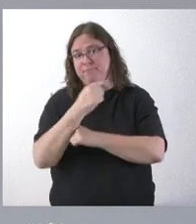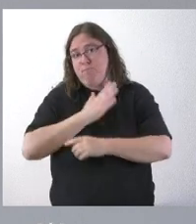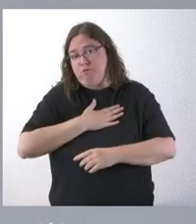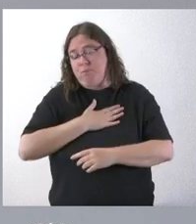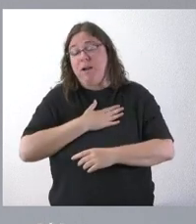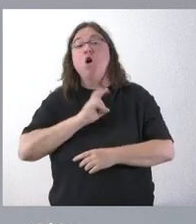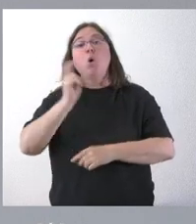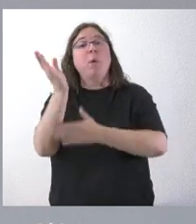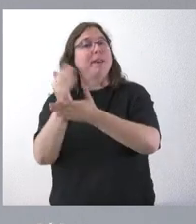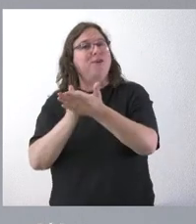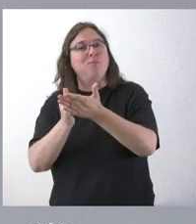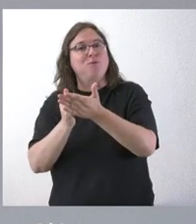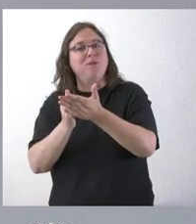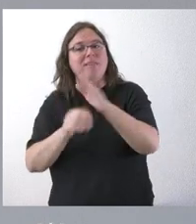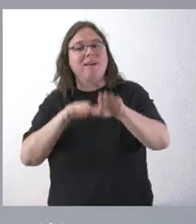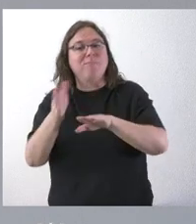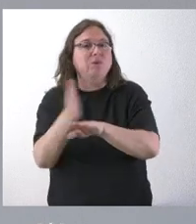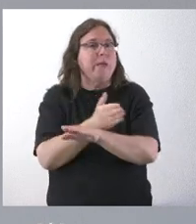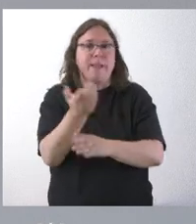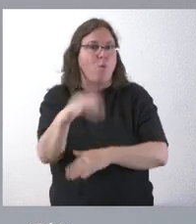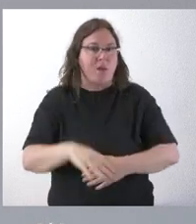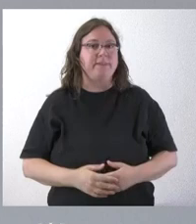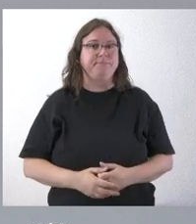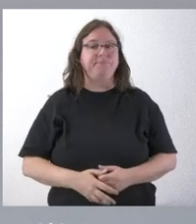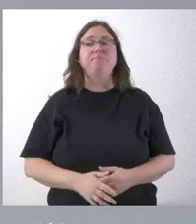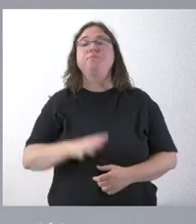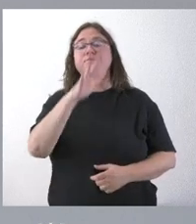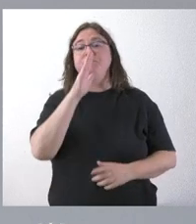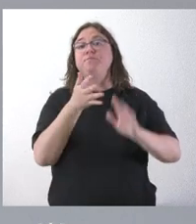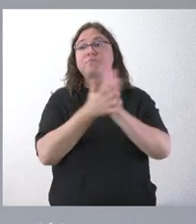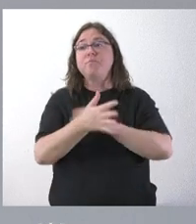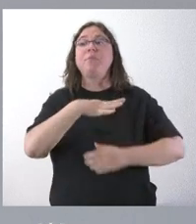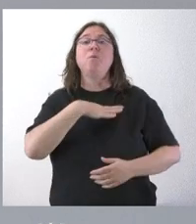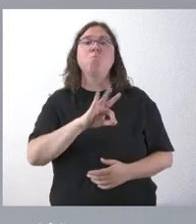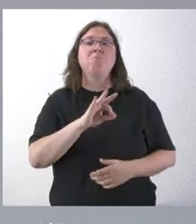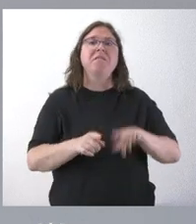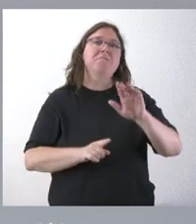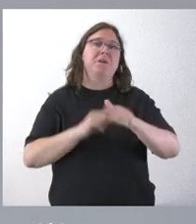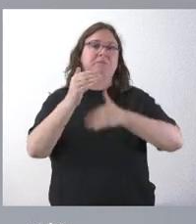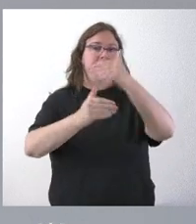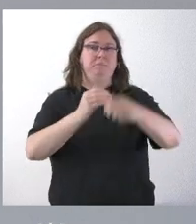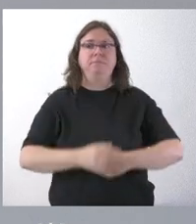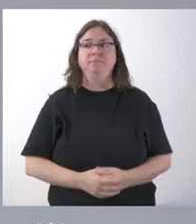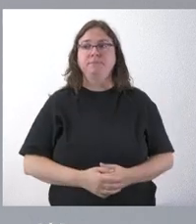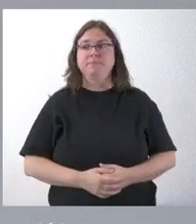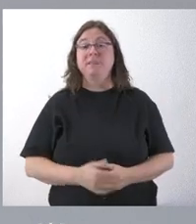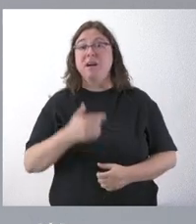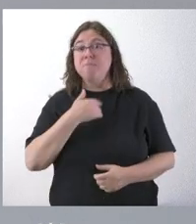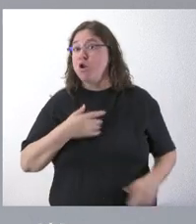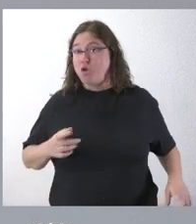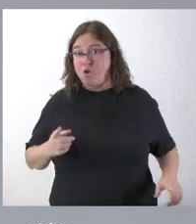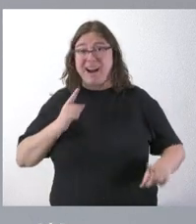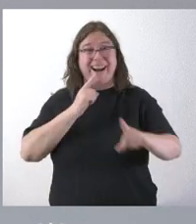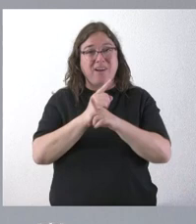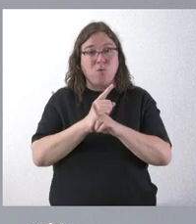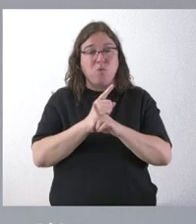comunidades que no tienen ese trámite intermedio y, por lo tanto, a lo mejor pueden ir más aceleradamente. Pero lo que es el recurso o demanda